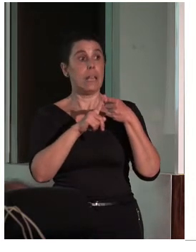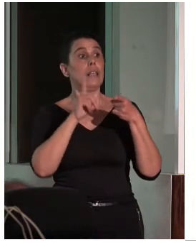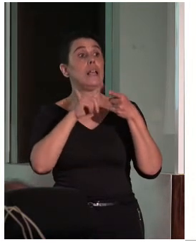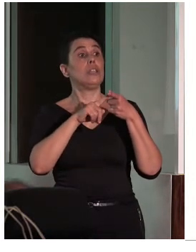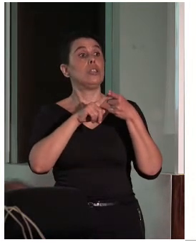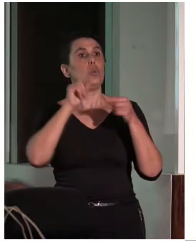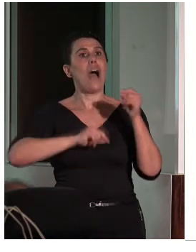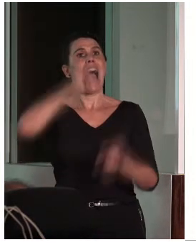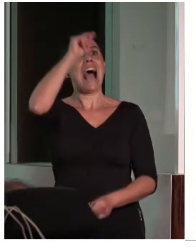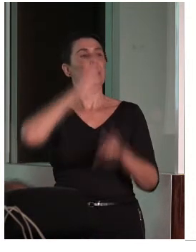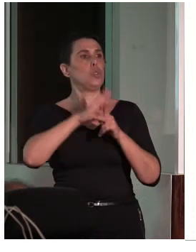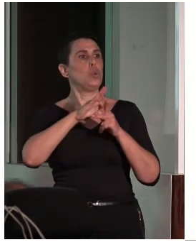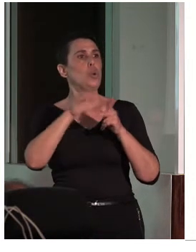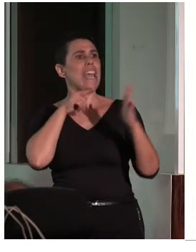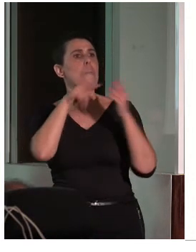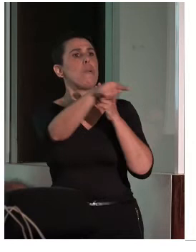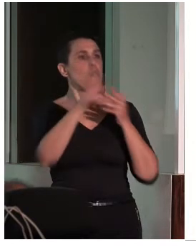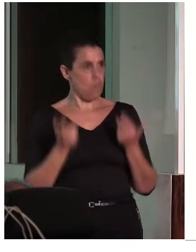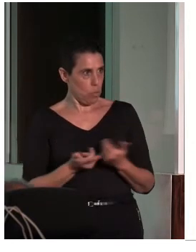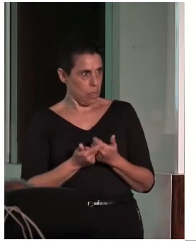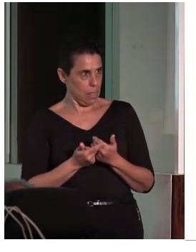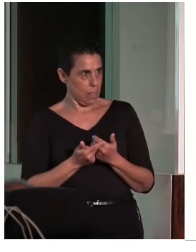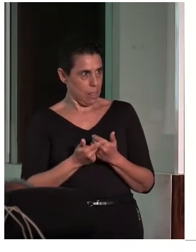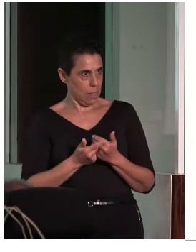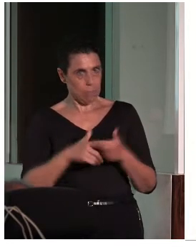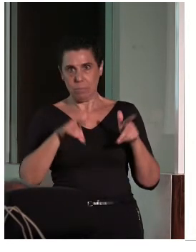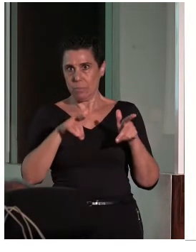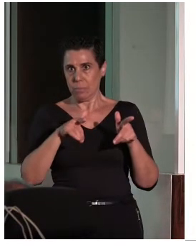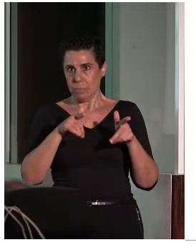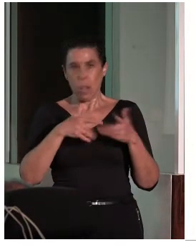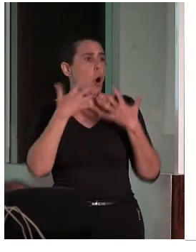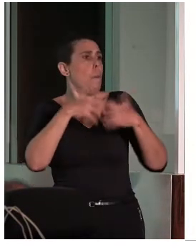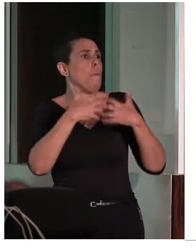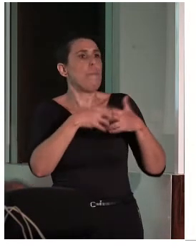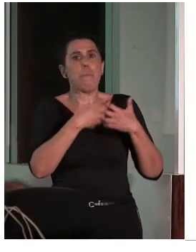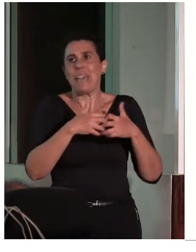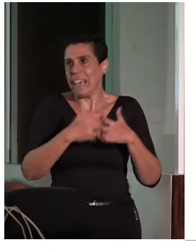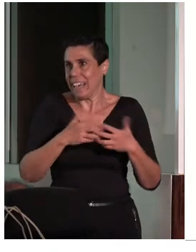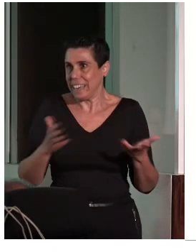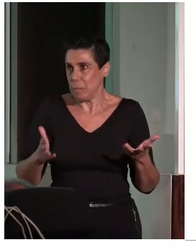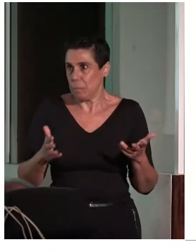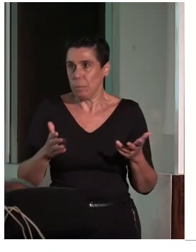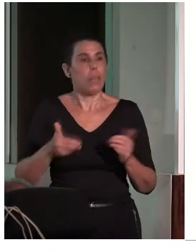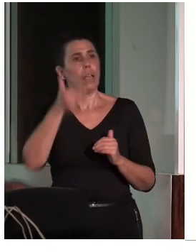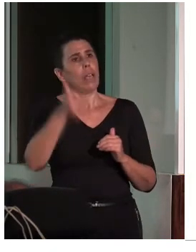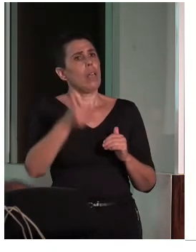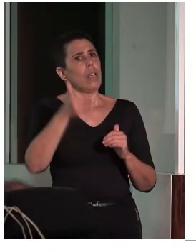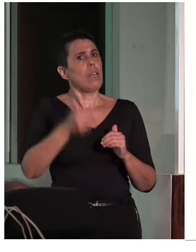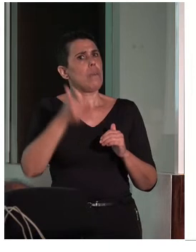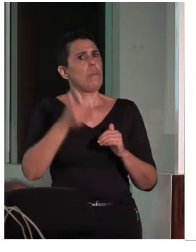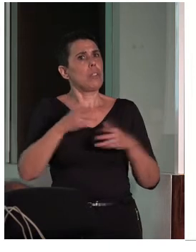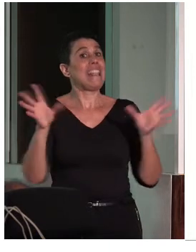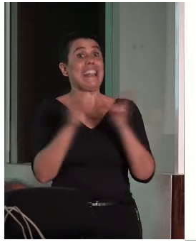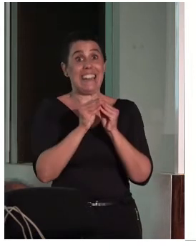altura como la profundidad de las instalaciones, de los mecanismos, en cuanto a alcance. Esto tiene que ver, si se resume todo,